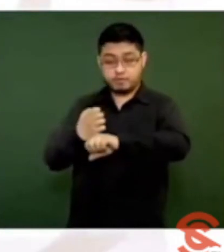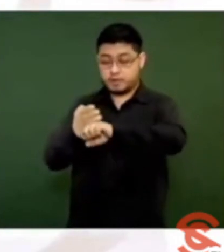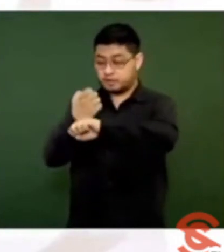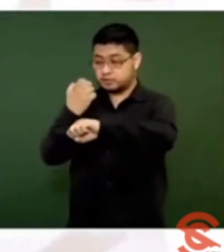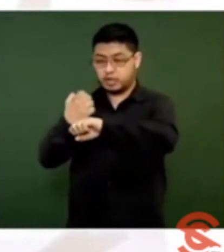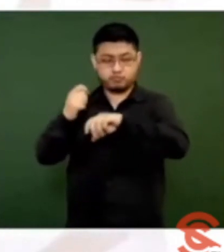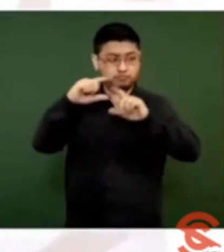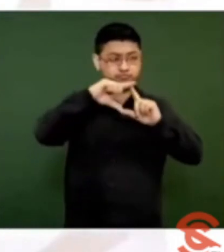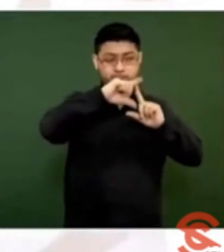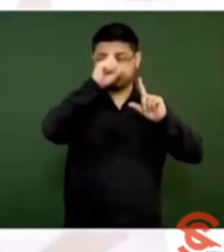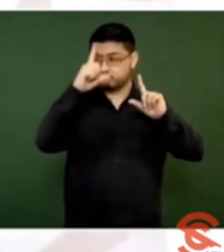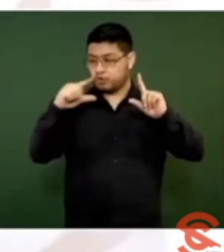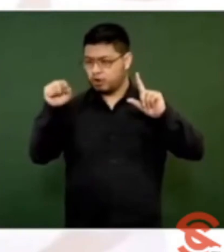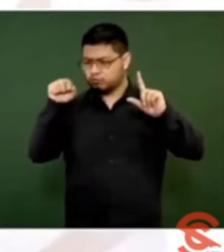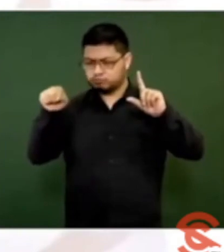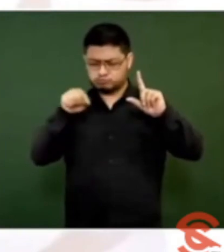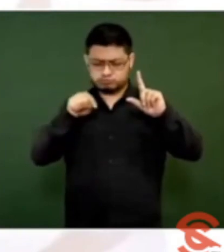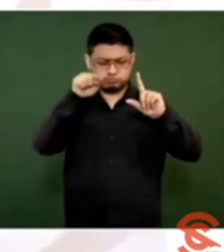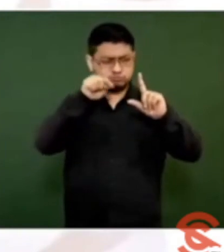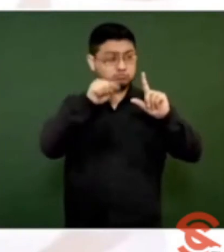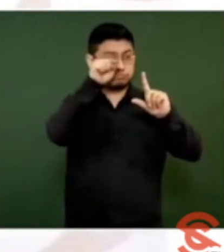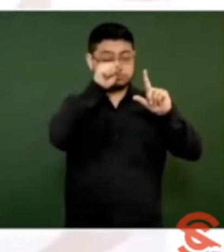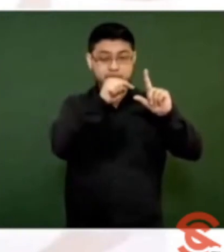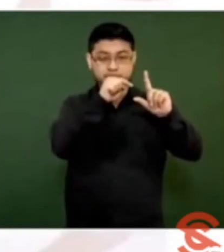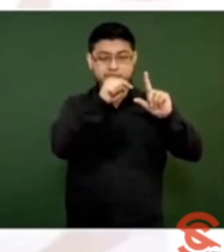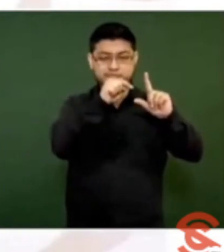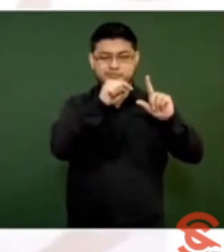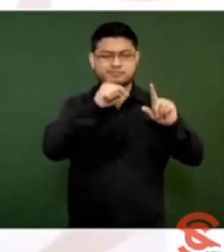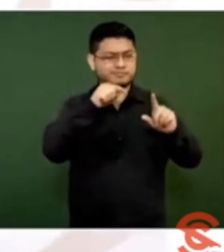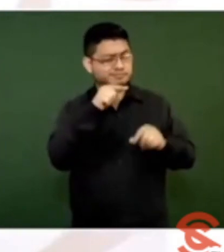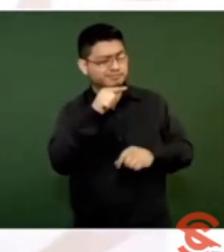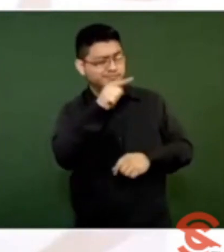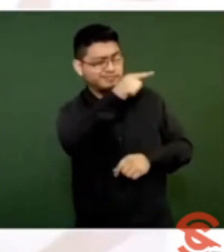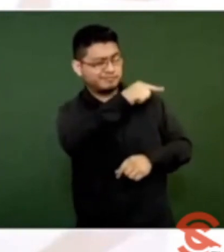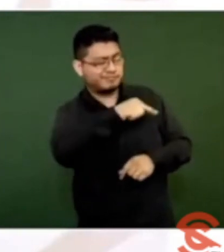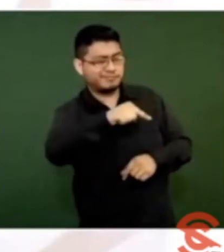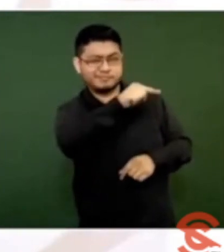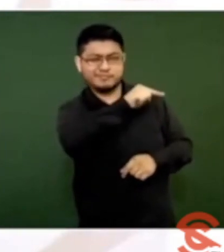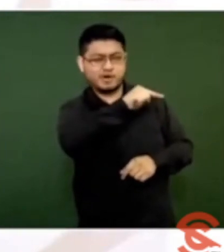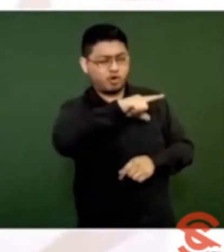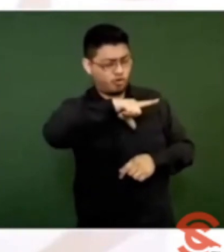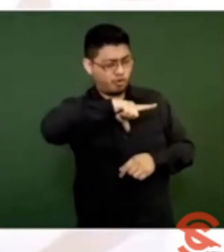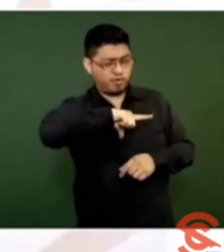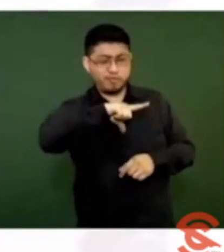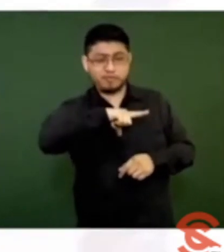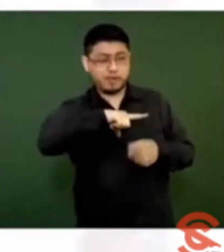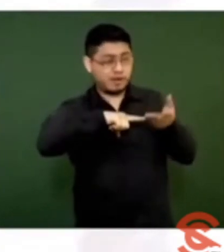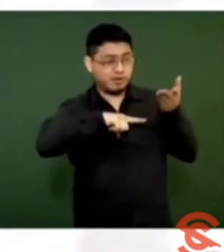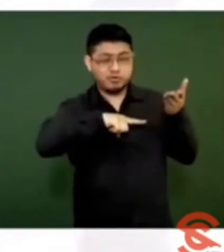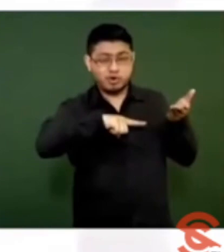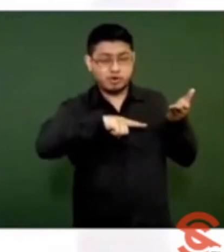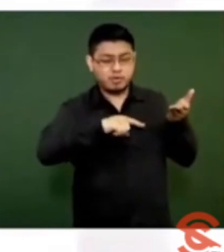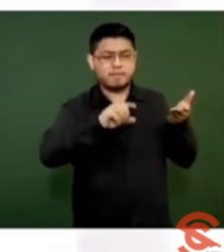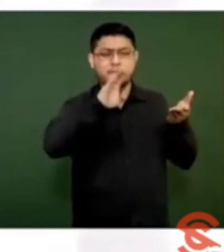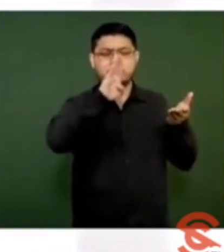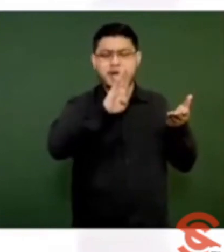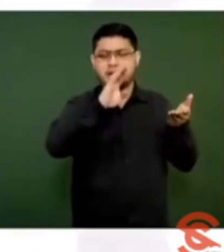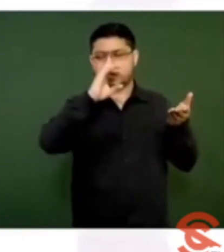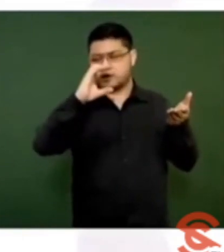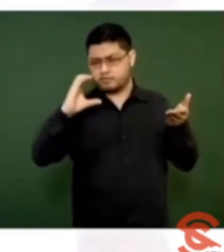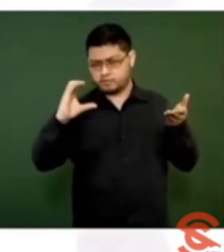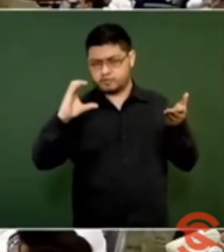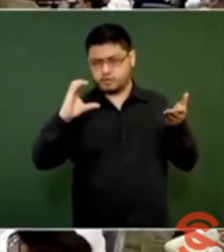República, gracias a la contribución que han hecho los gobiernos de Baja California,